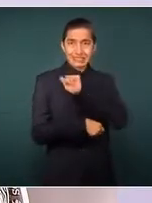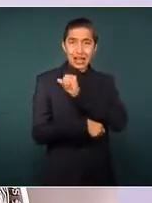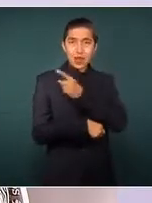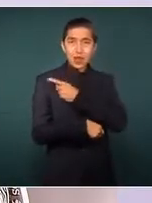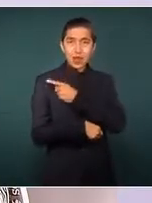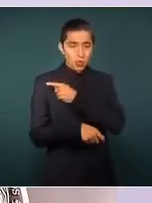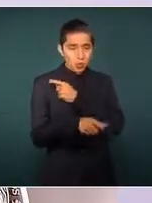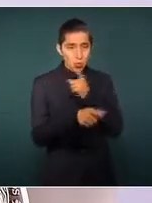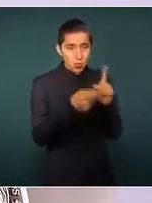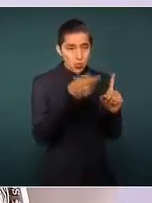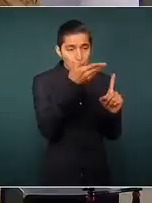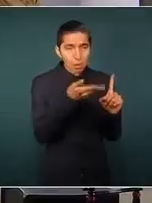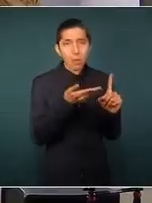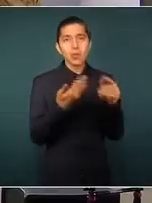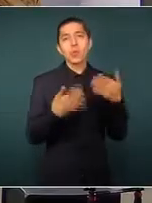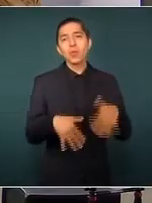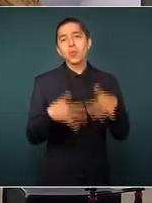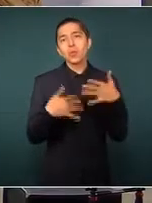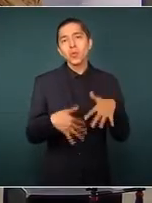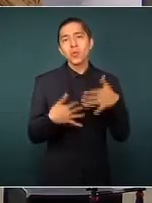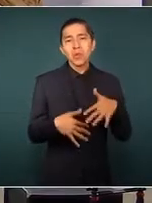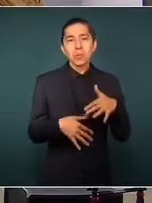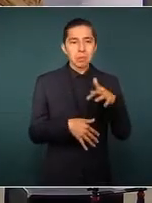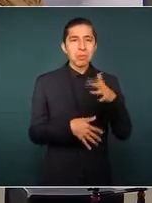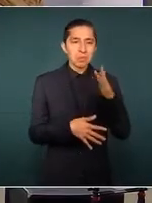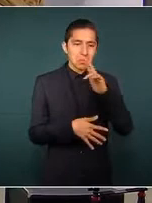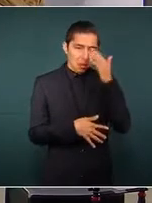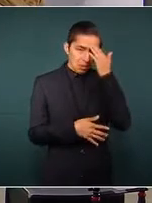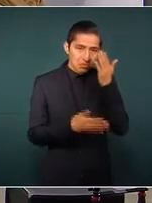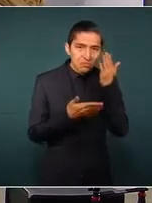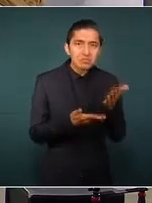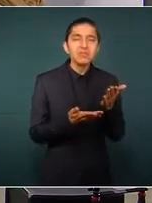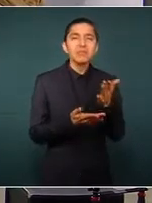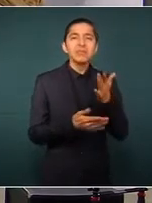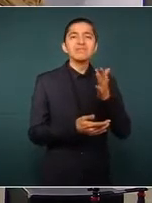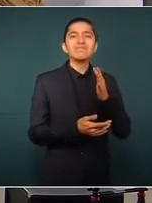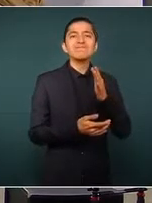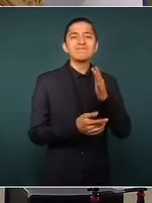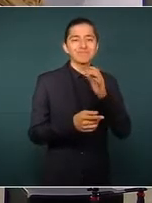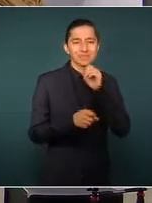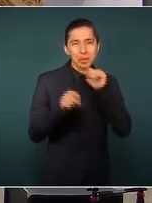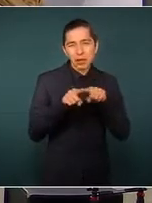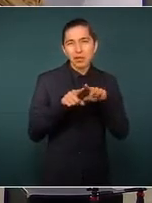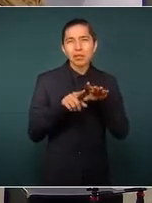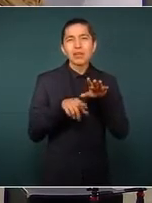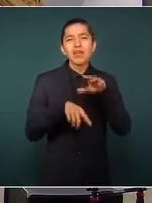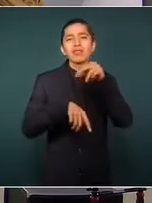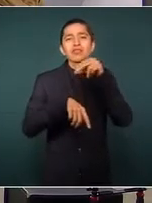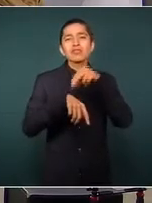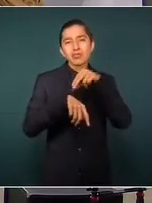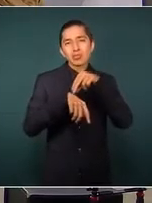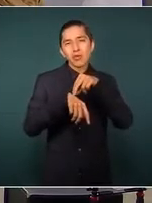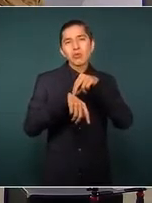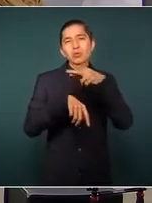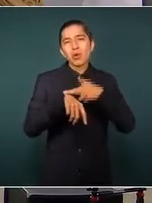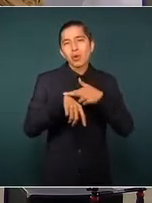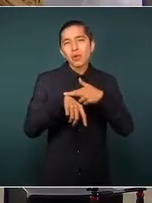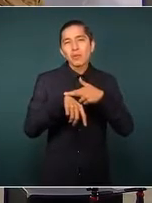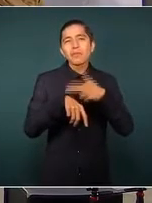avesada por cierto colega y amiga del doctor López Gatell